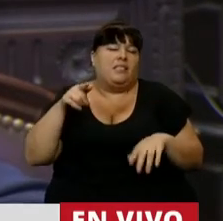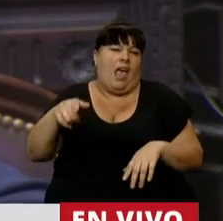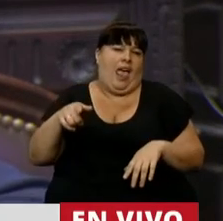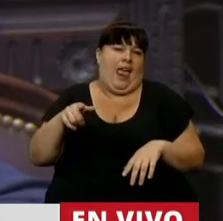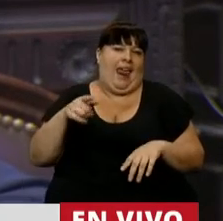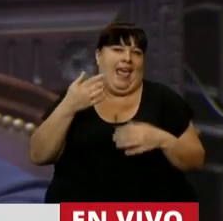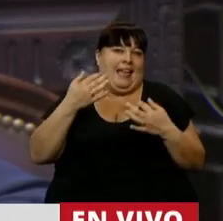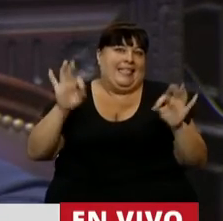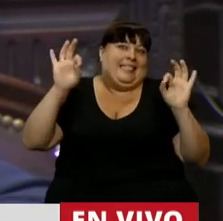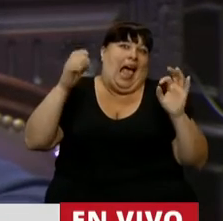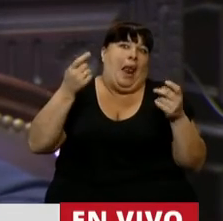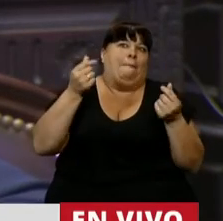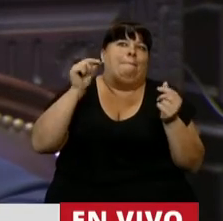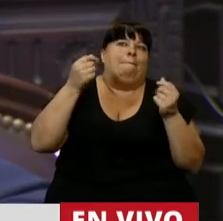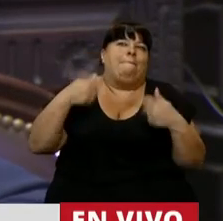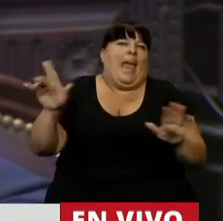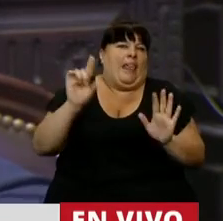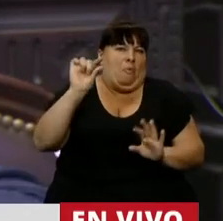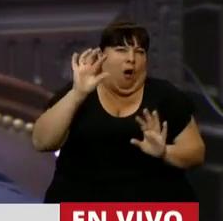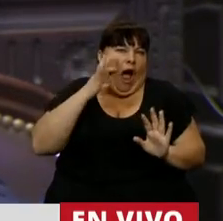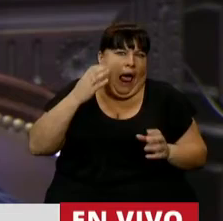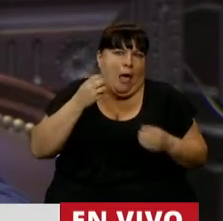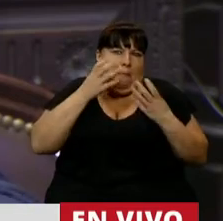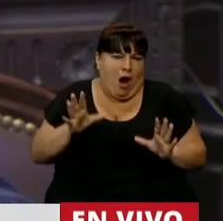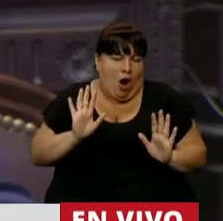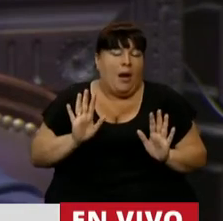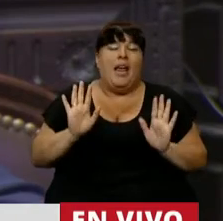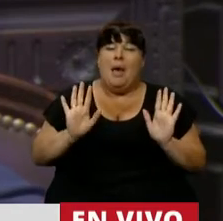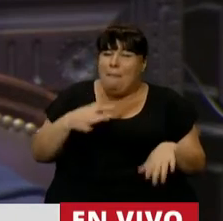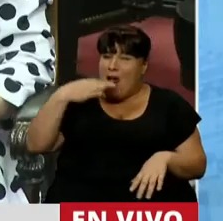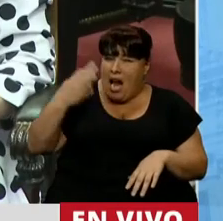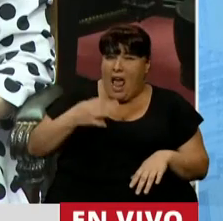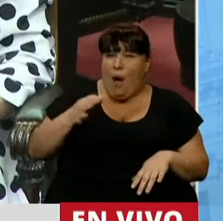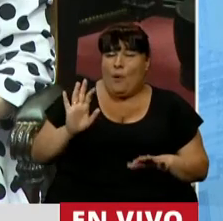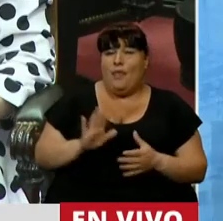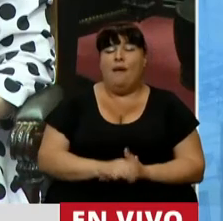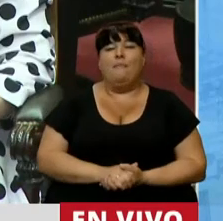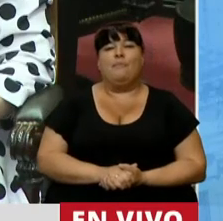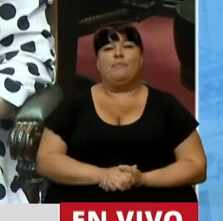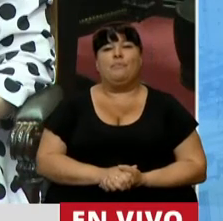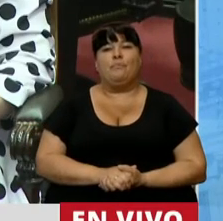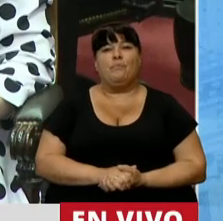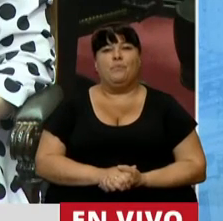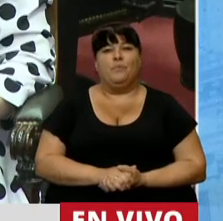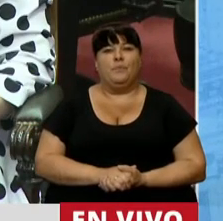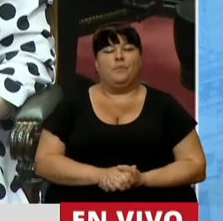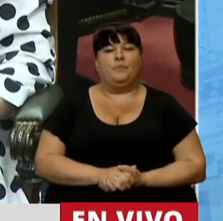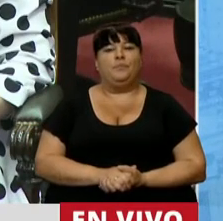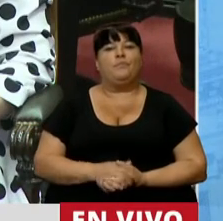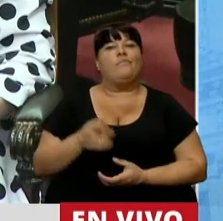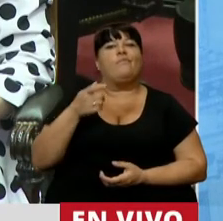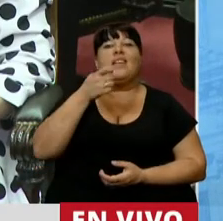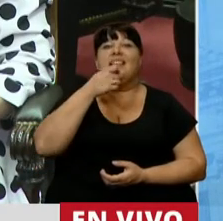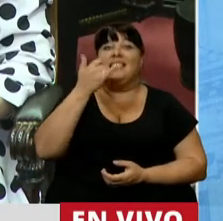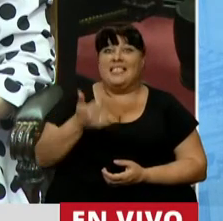no pierdan tanto los jubilados. Pero la realidad es que mientras